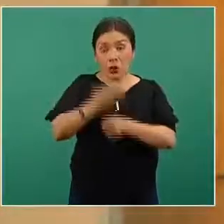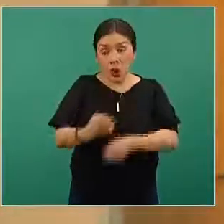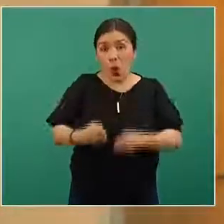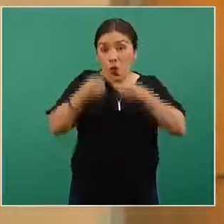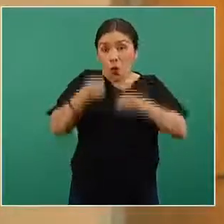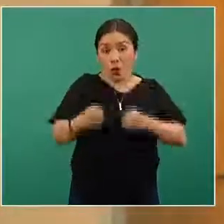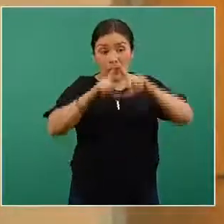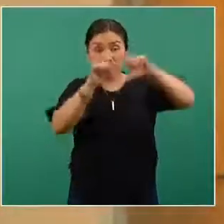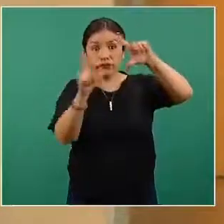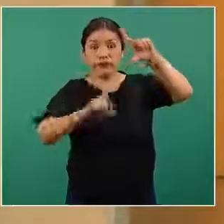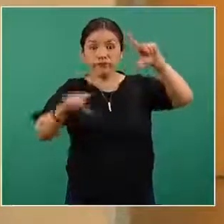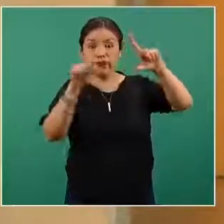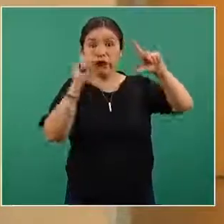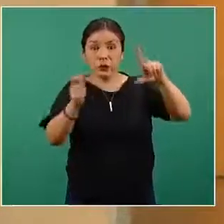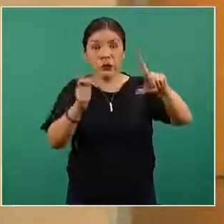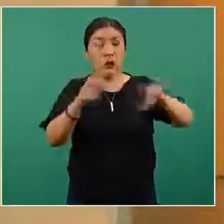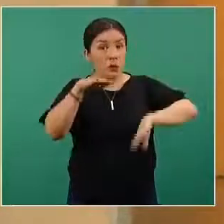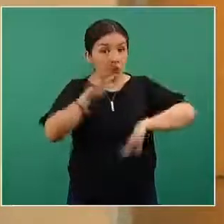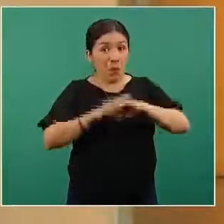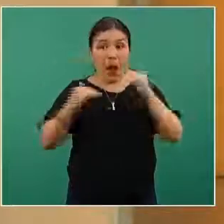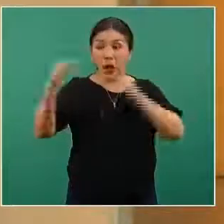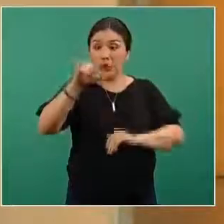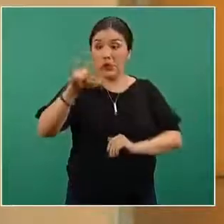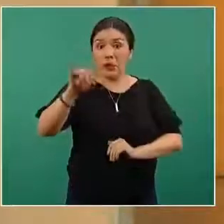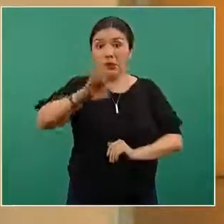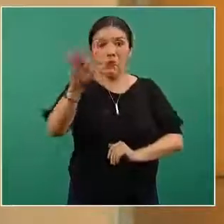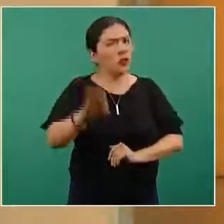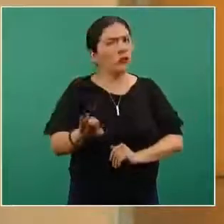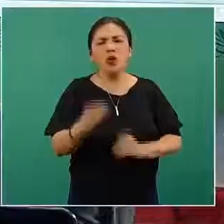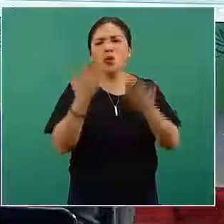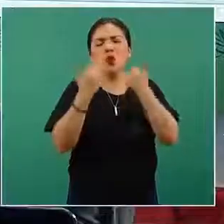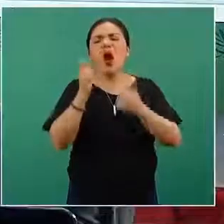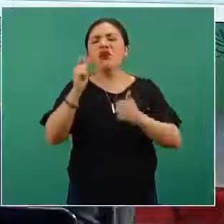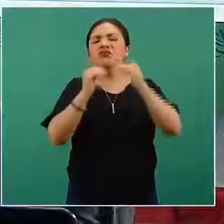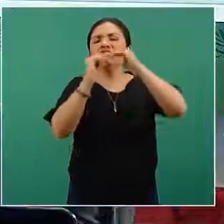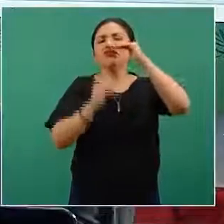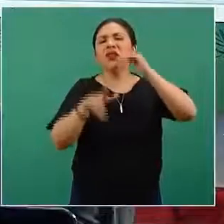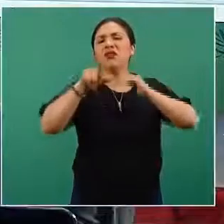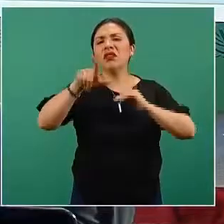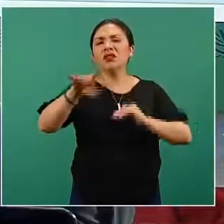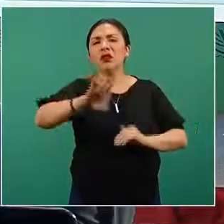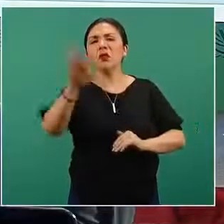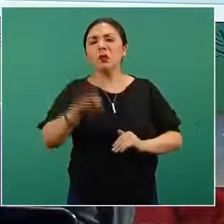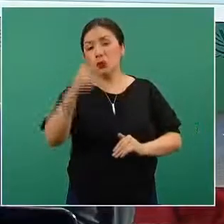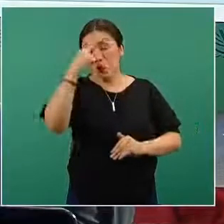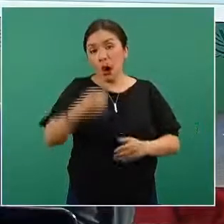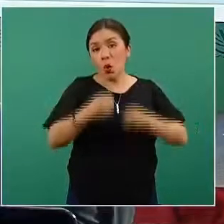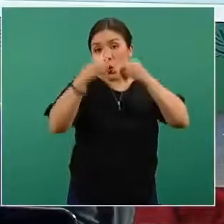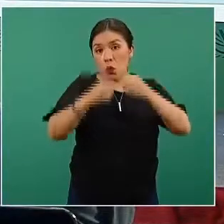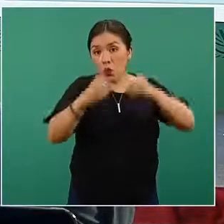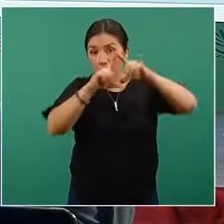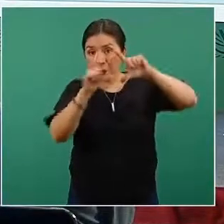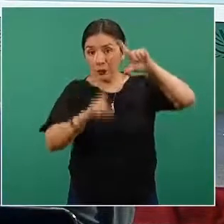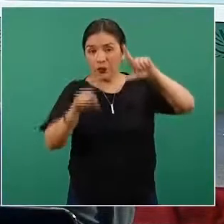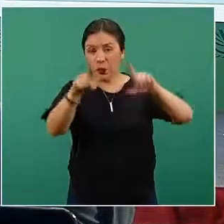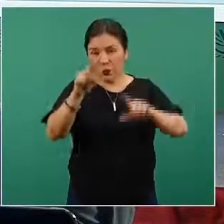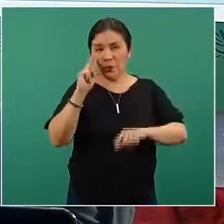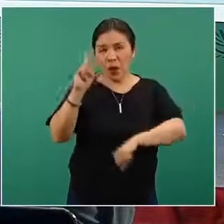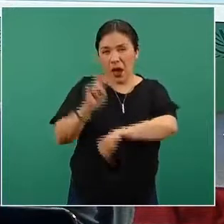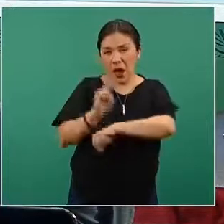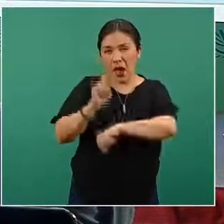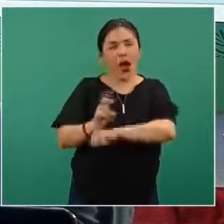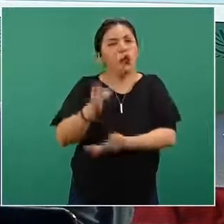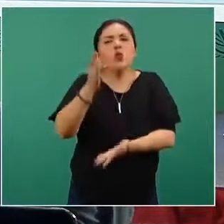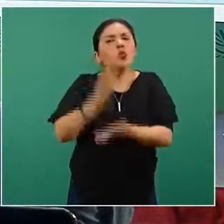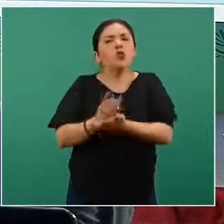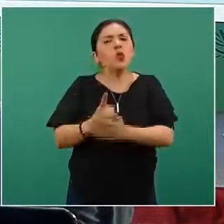ocupación nacional no llega al 20 por ciento, estamos en un 17 por ciento de ocupación. Observemos pues que tan